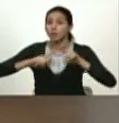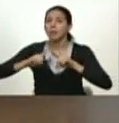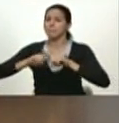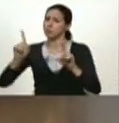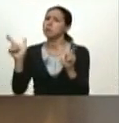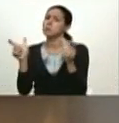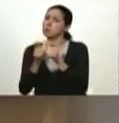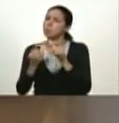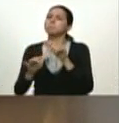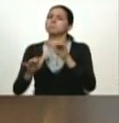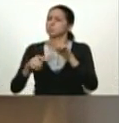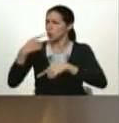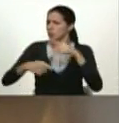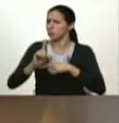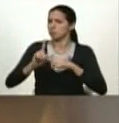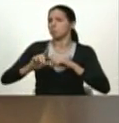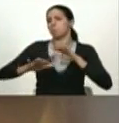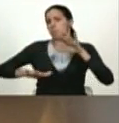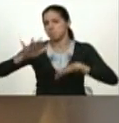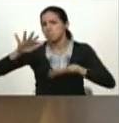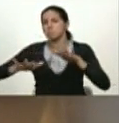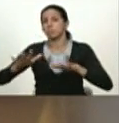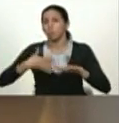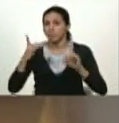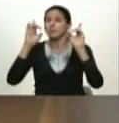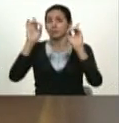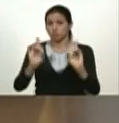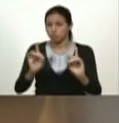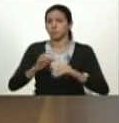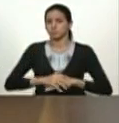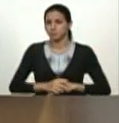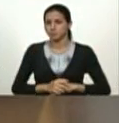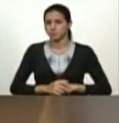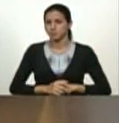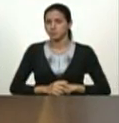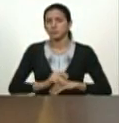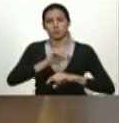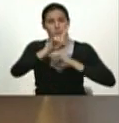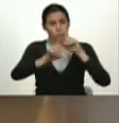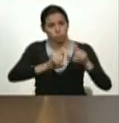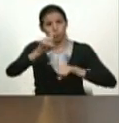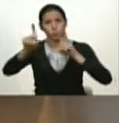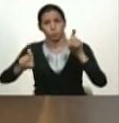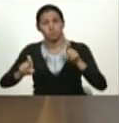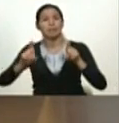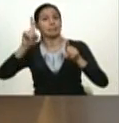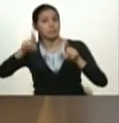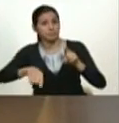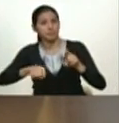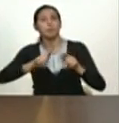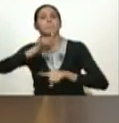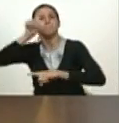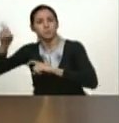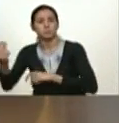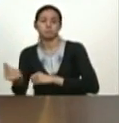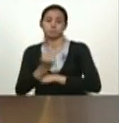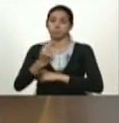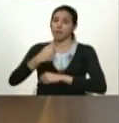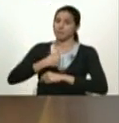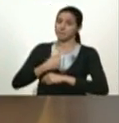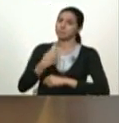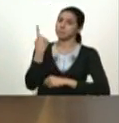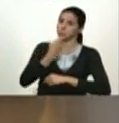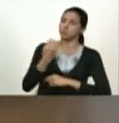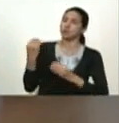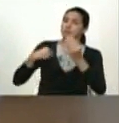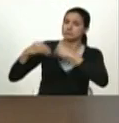y tiene su agenda de toma de decisiones y tiene sus consultas en tiempo real al presidente de la república información en